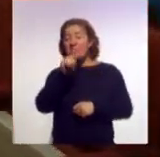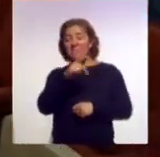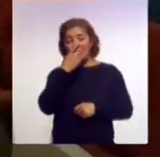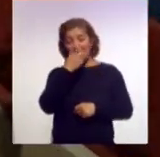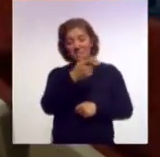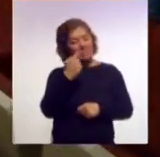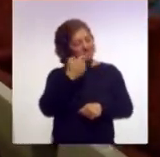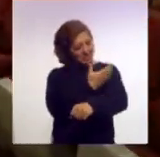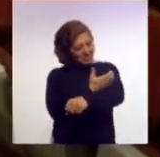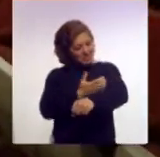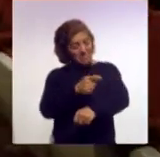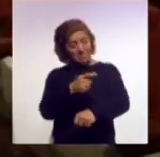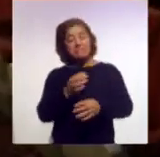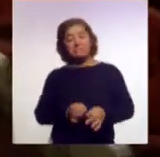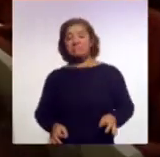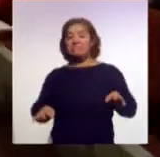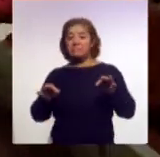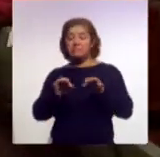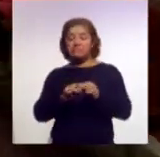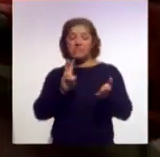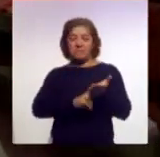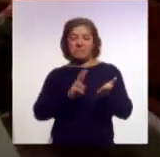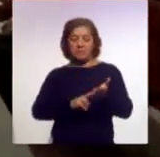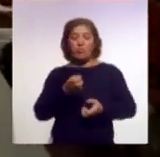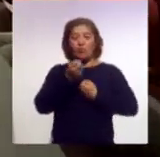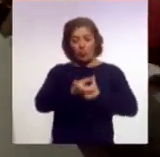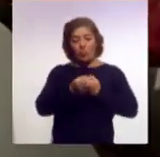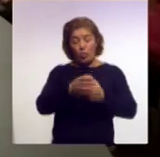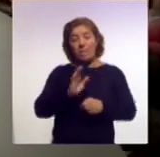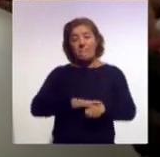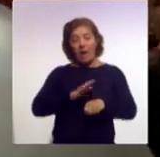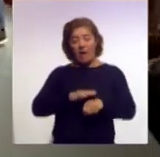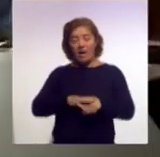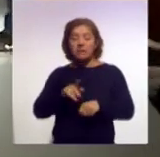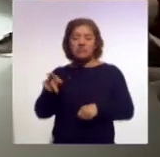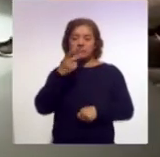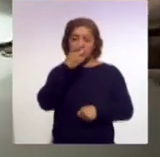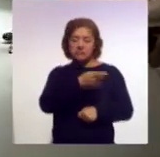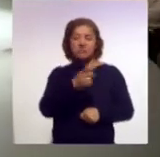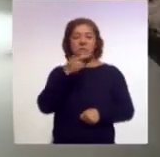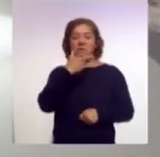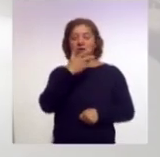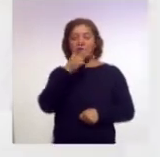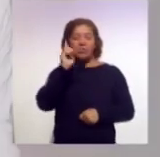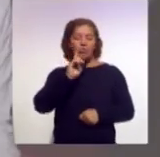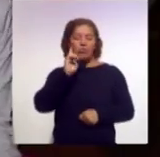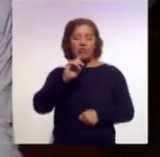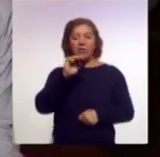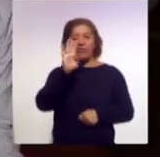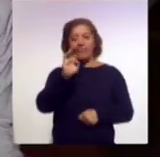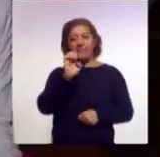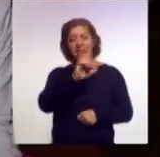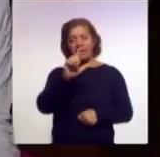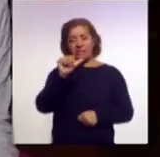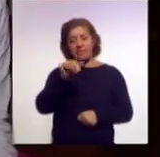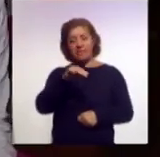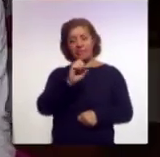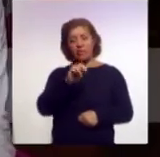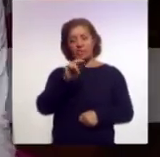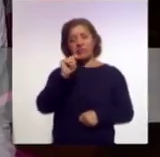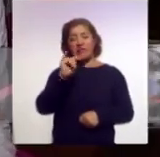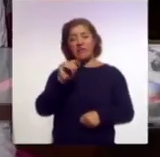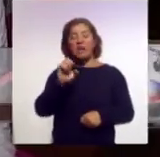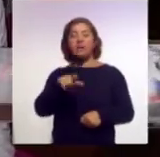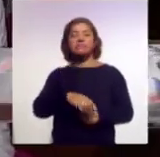importancia de reforzar los valores en ellos, como refiere la señora Belia Montiel. Hacen un hincapié